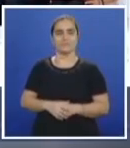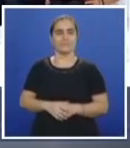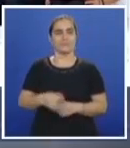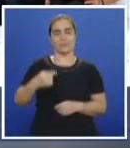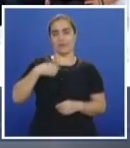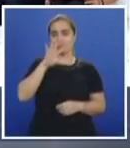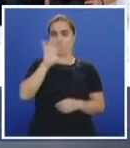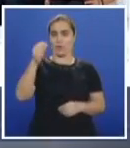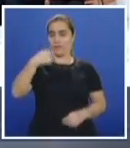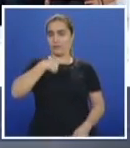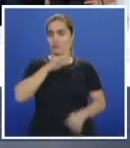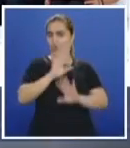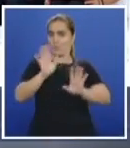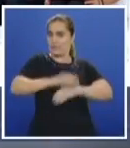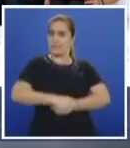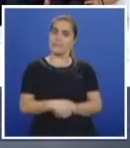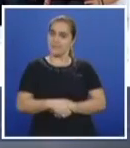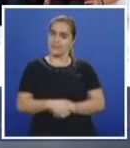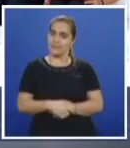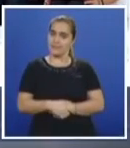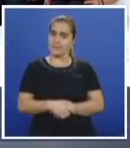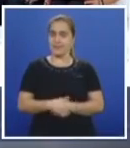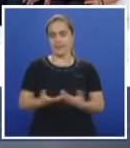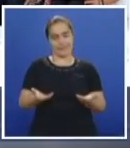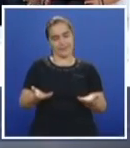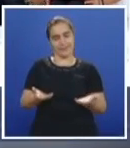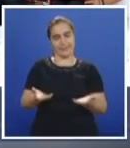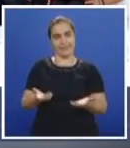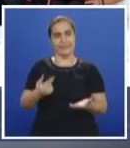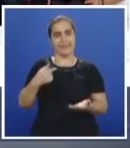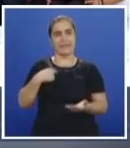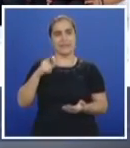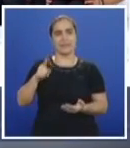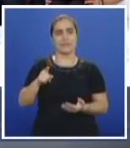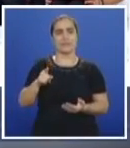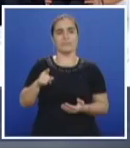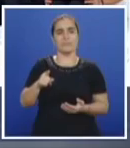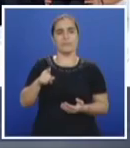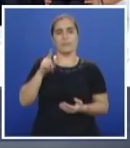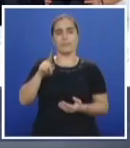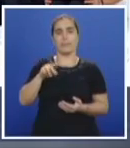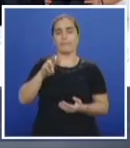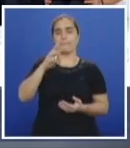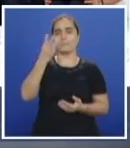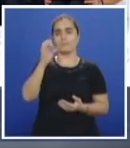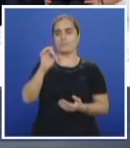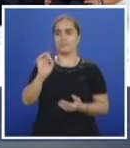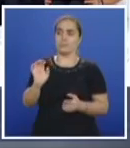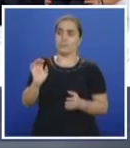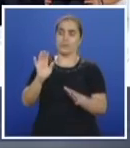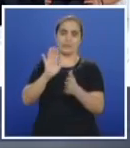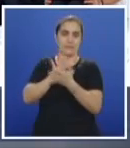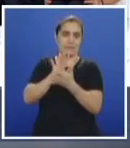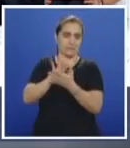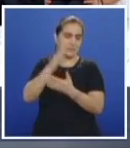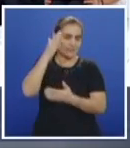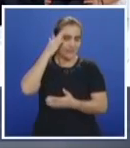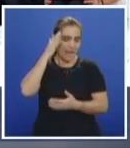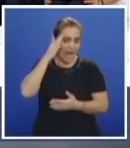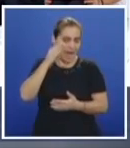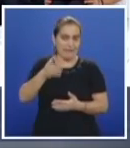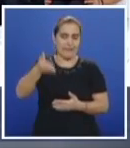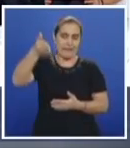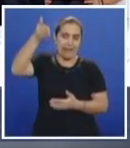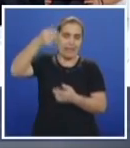la única cuarentona de este parche soy yo. A los 30. Pero mire, cada edad trae su encanto, por supuesto.